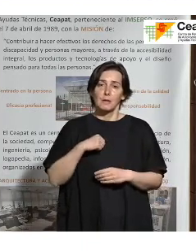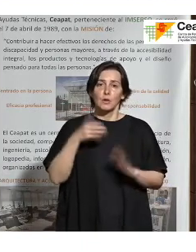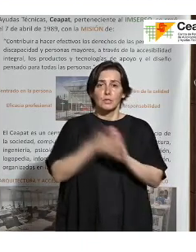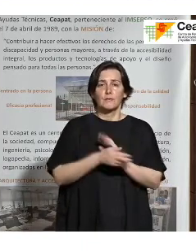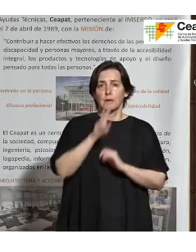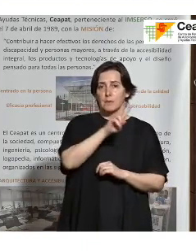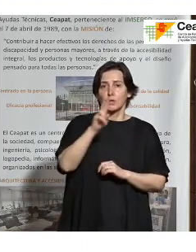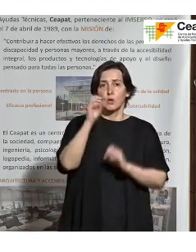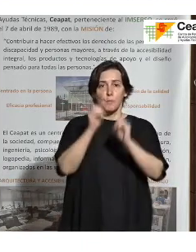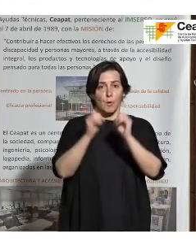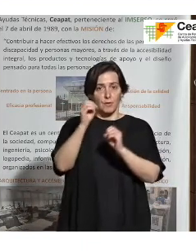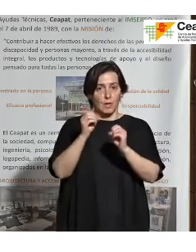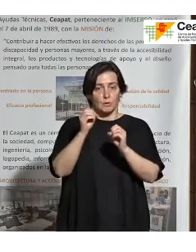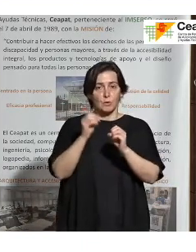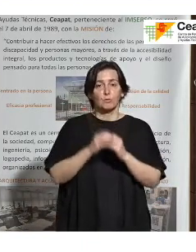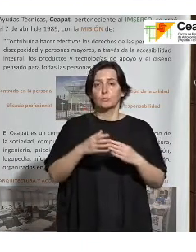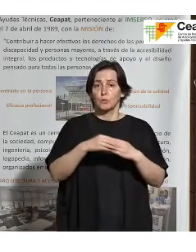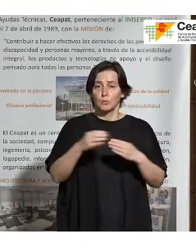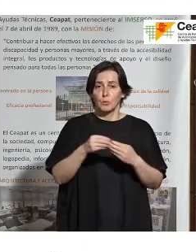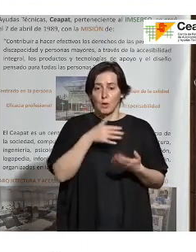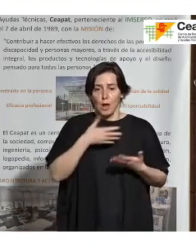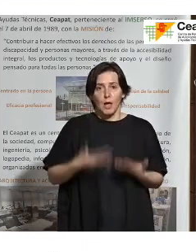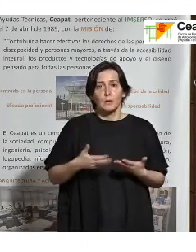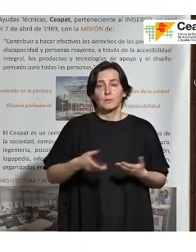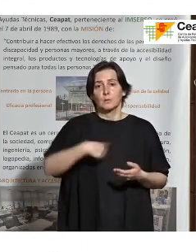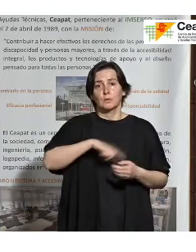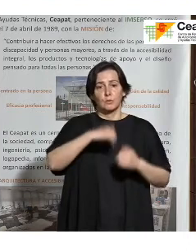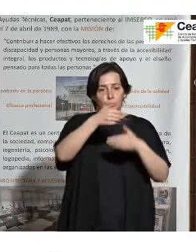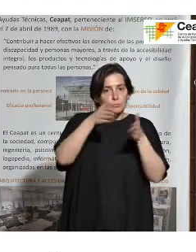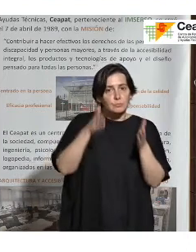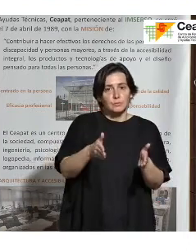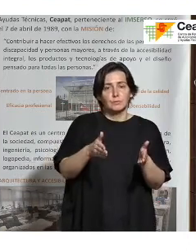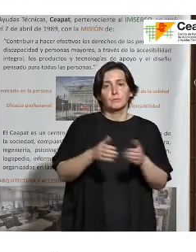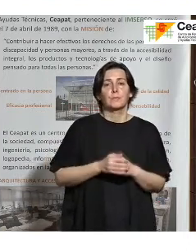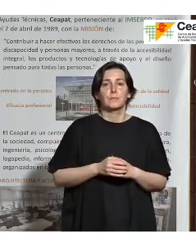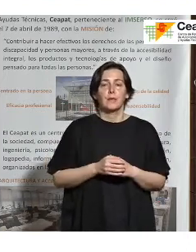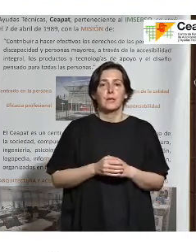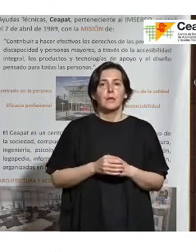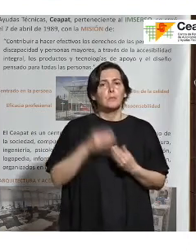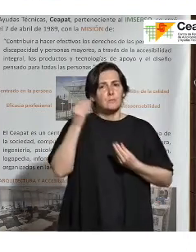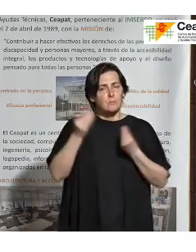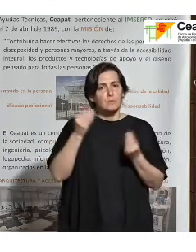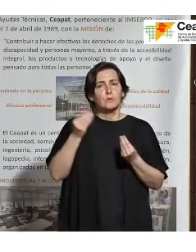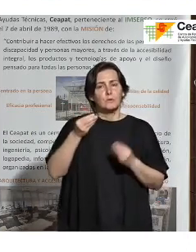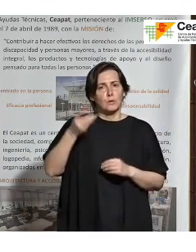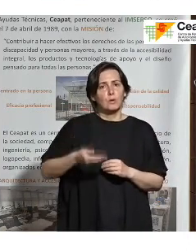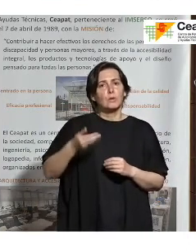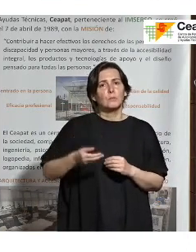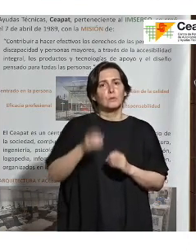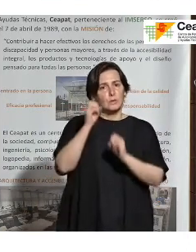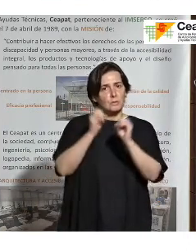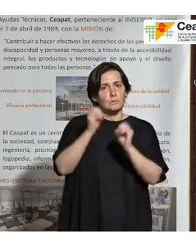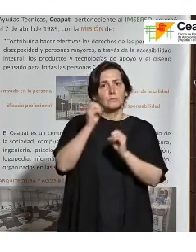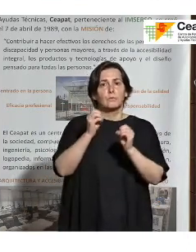% de las personas usuarias que actualmente atendemos desde nuestras centrales de atención. Yo creo que es un peso suficientemente